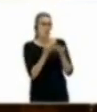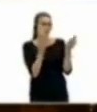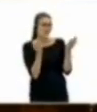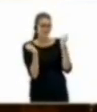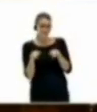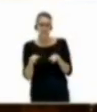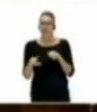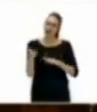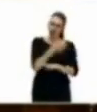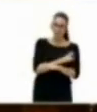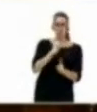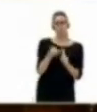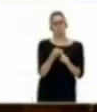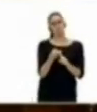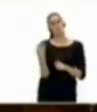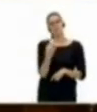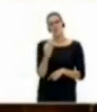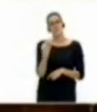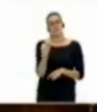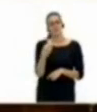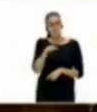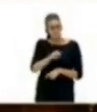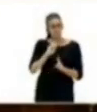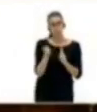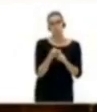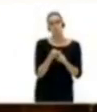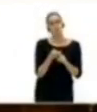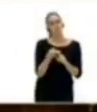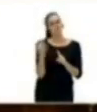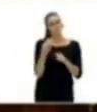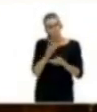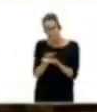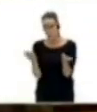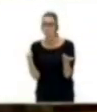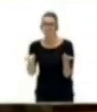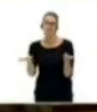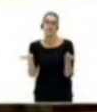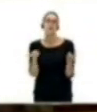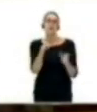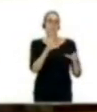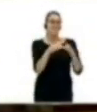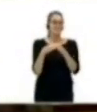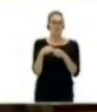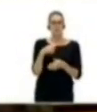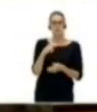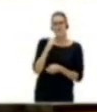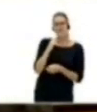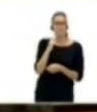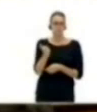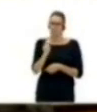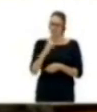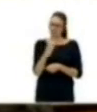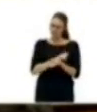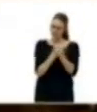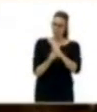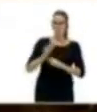una buena solución. Y no es algo que deba temer ningún partido. Es la hora del cambio, en muchas cosas, sí,